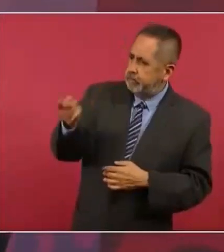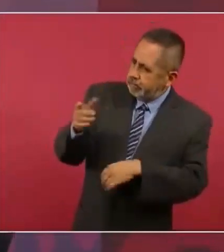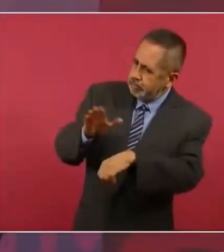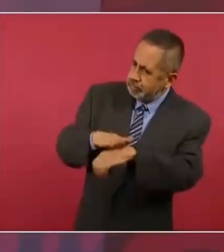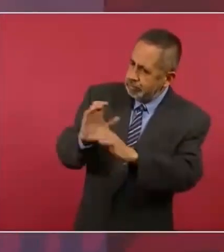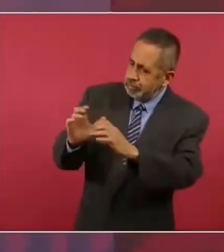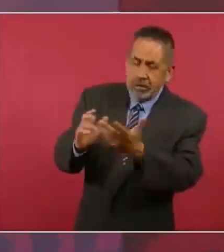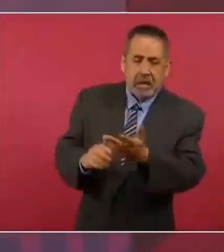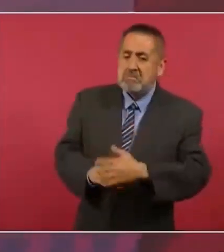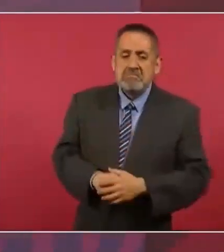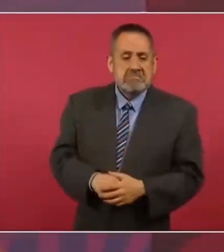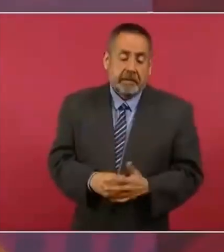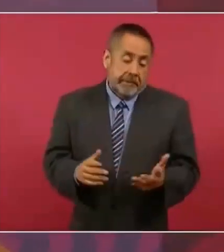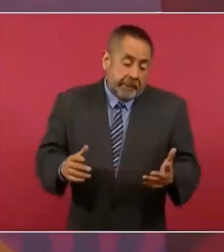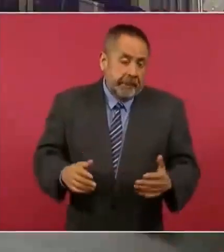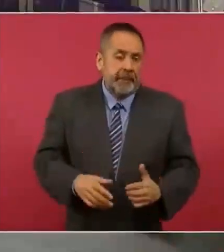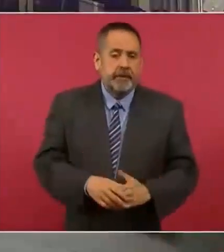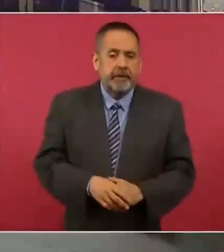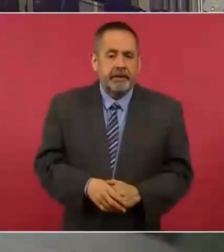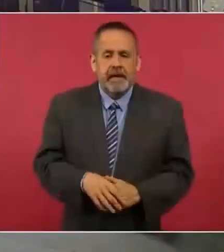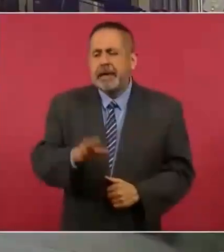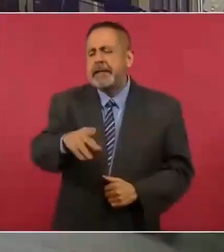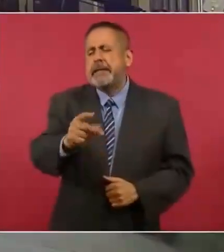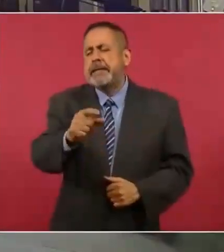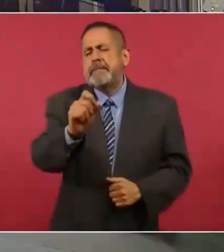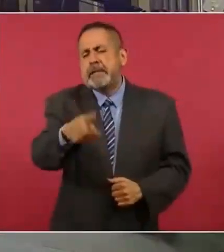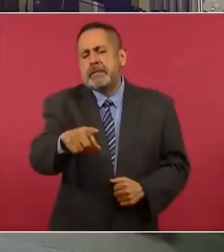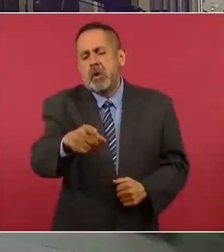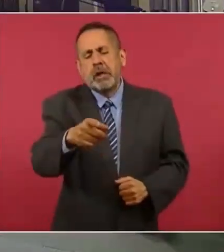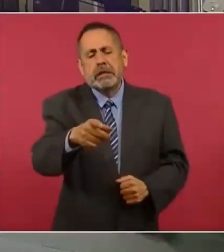Ah, el que este...